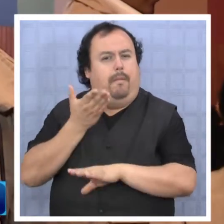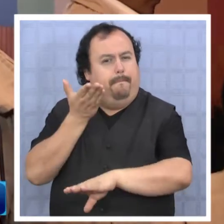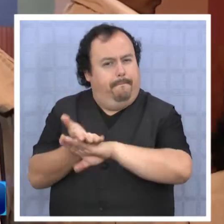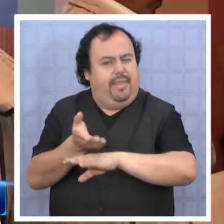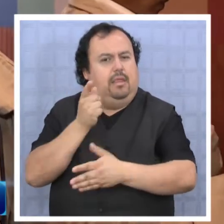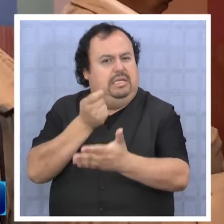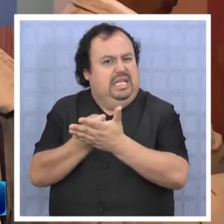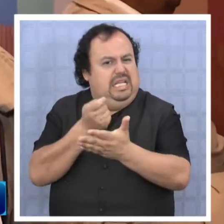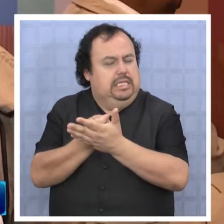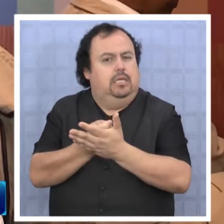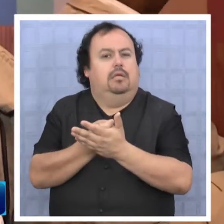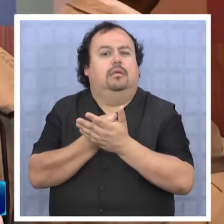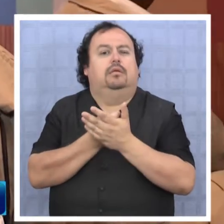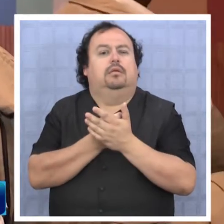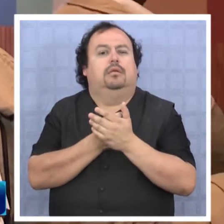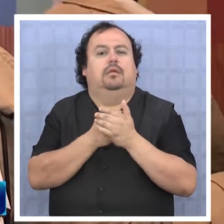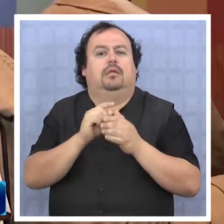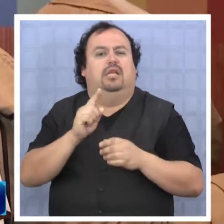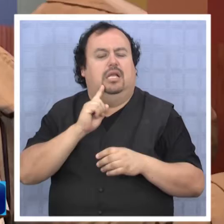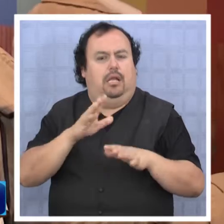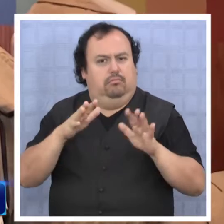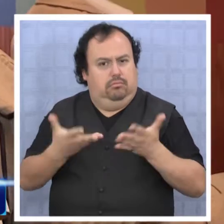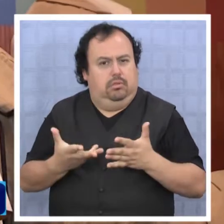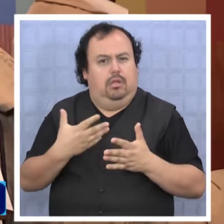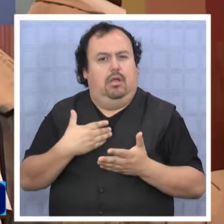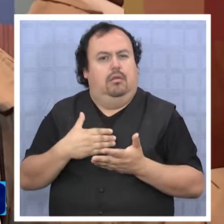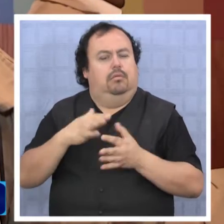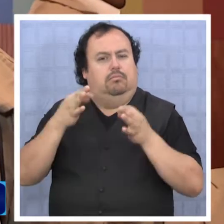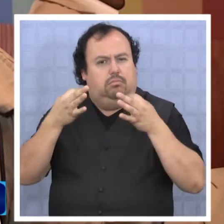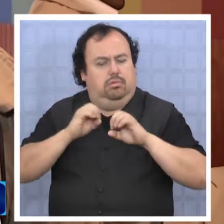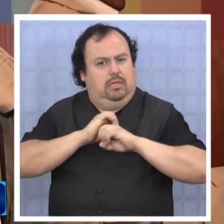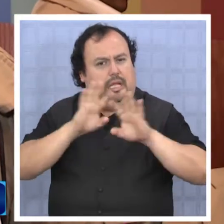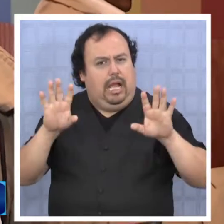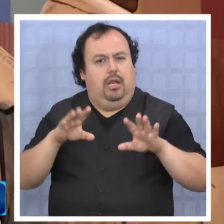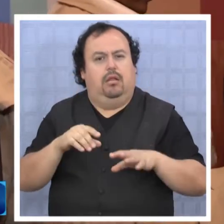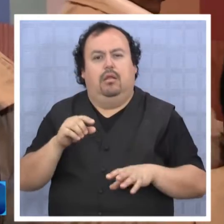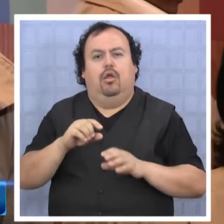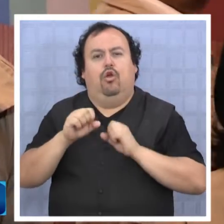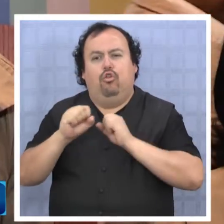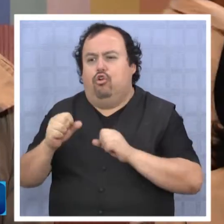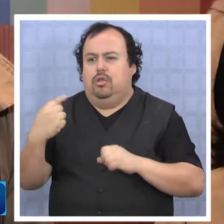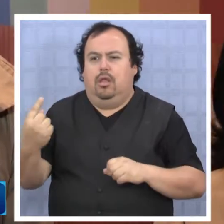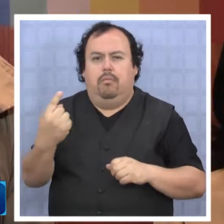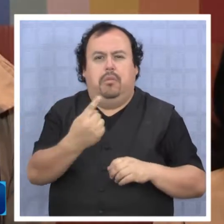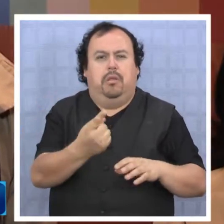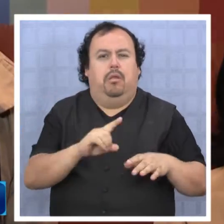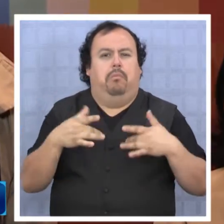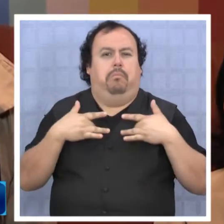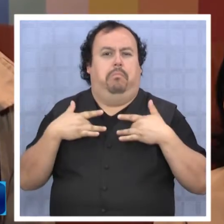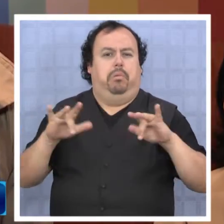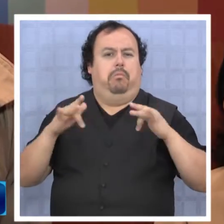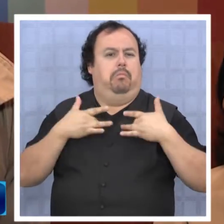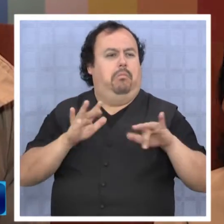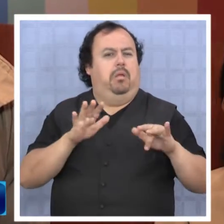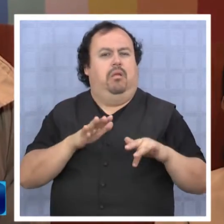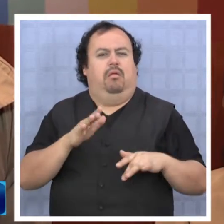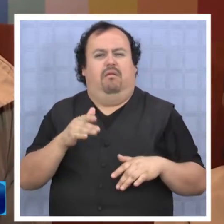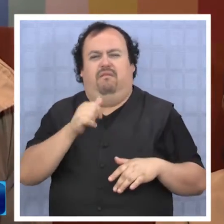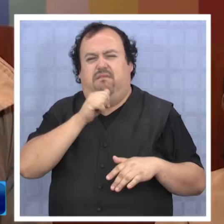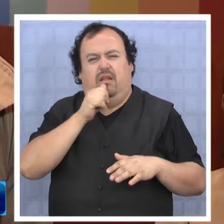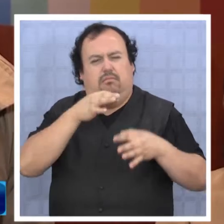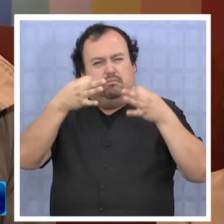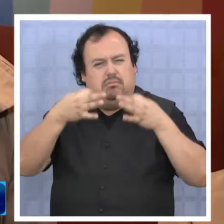pido y exijo que se tomen medidas ejemplarizadoras en contra de este personal que de manera